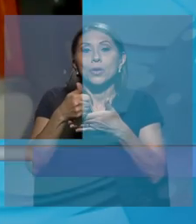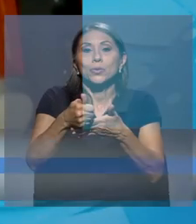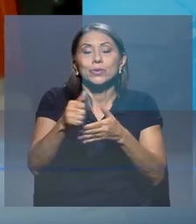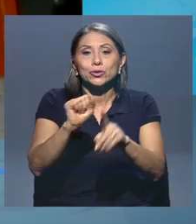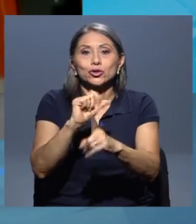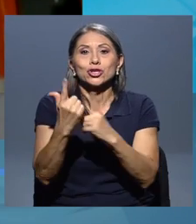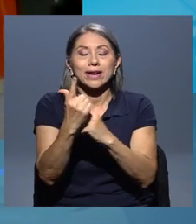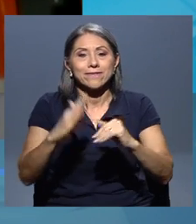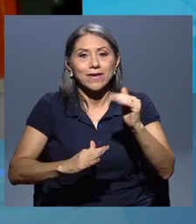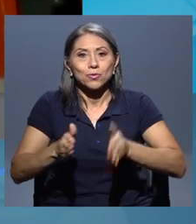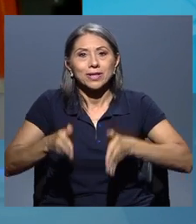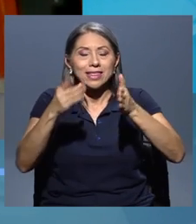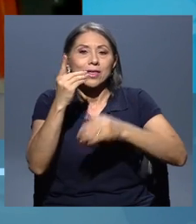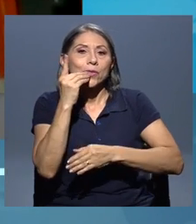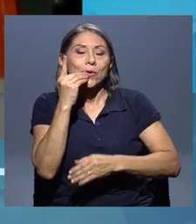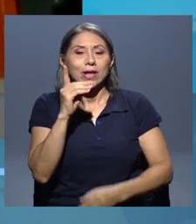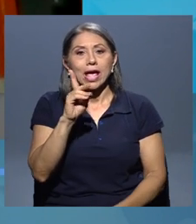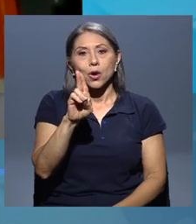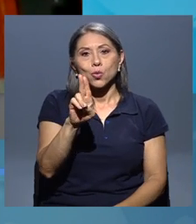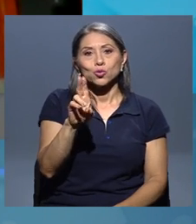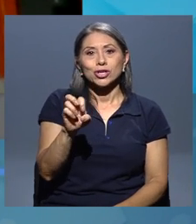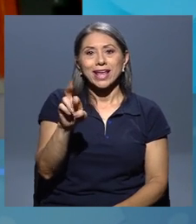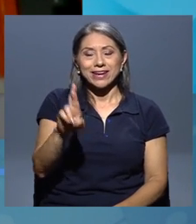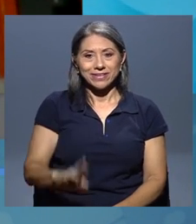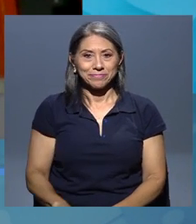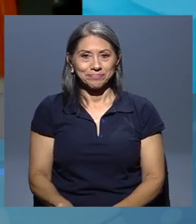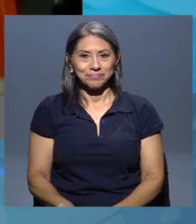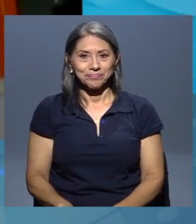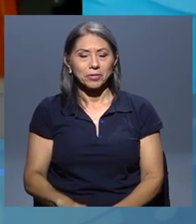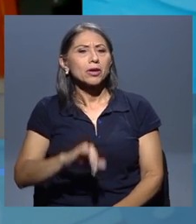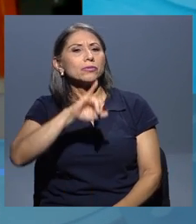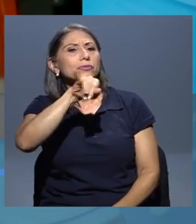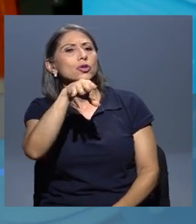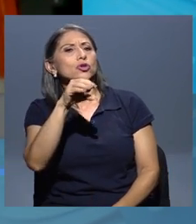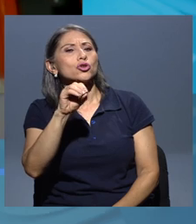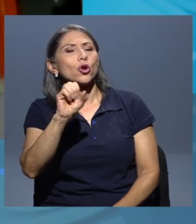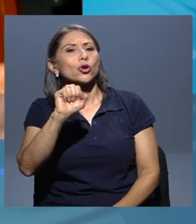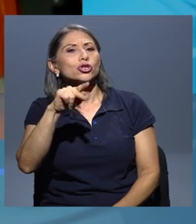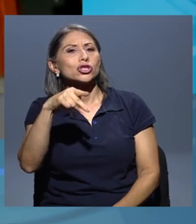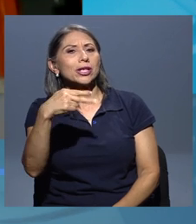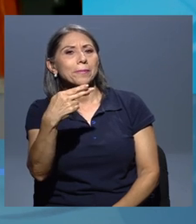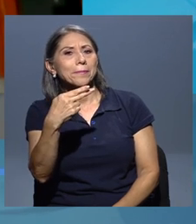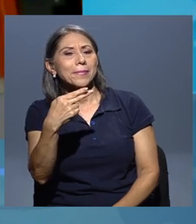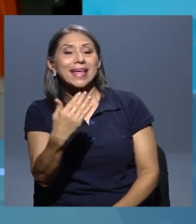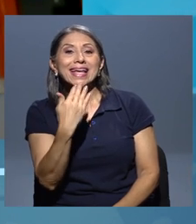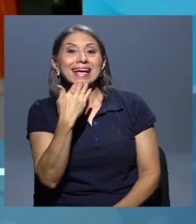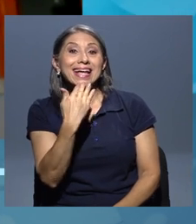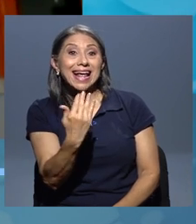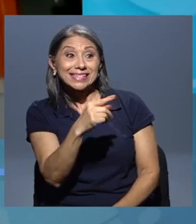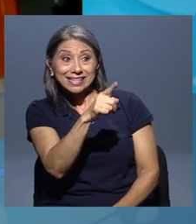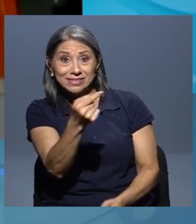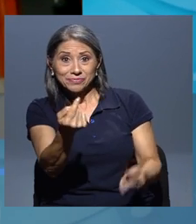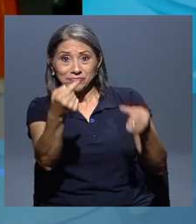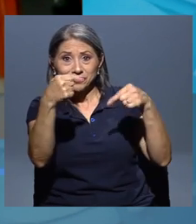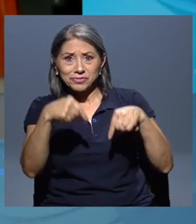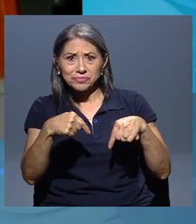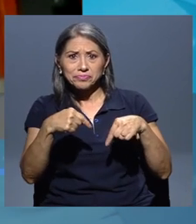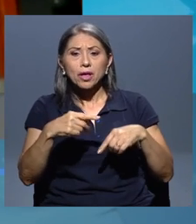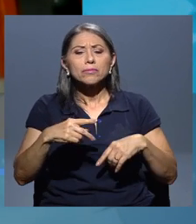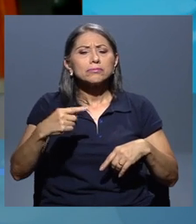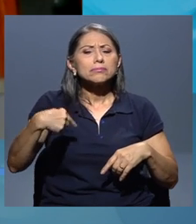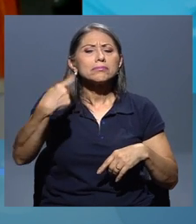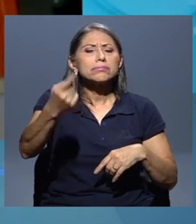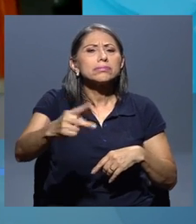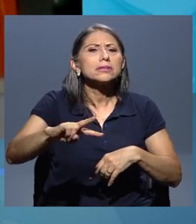Joseph, muchas gracias por el espacio, por acompañarnos. Nos interesaría saber en qué va a consistir esta segunda